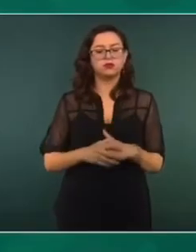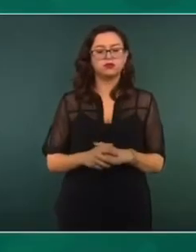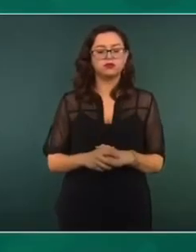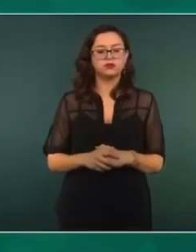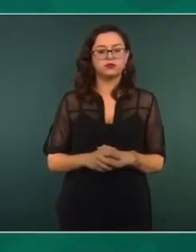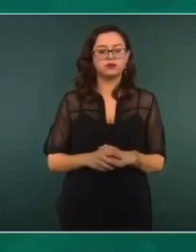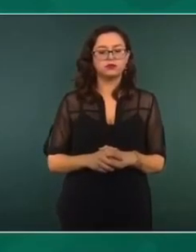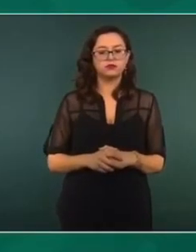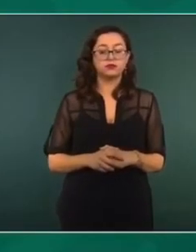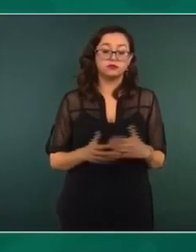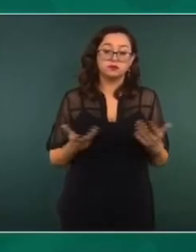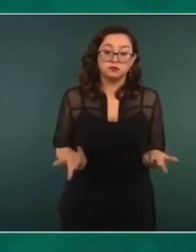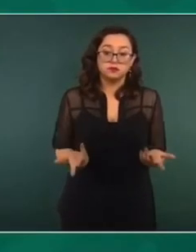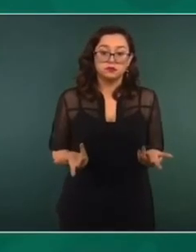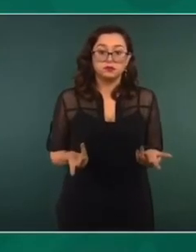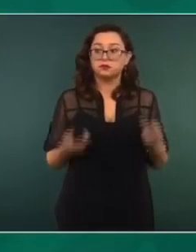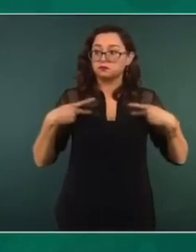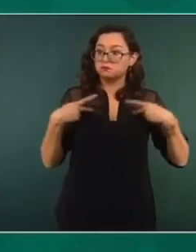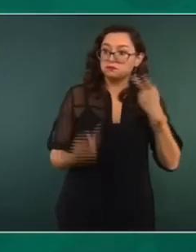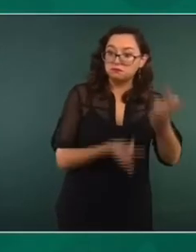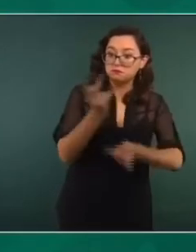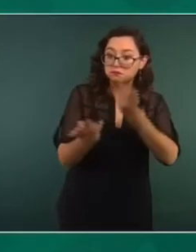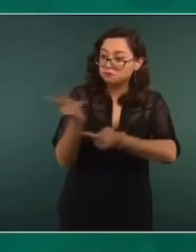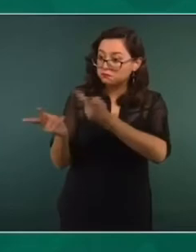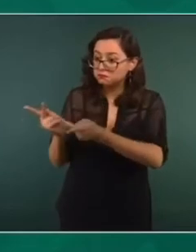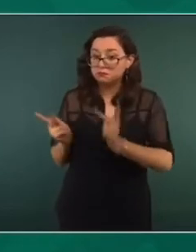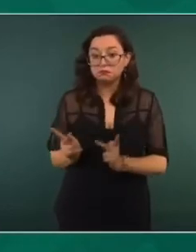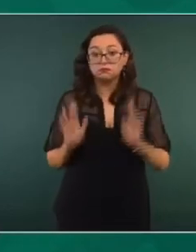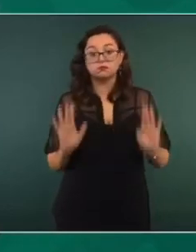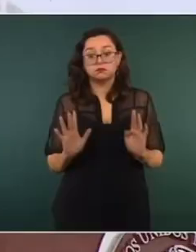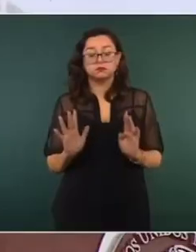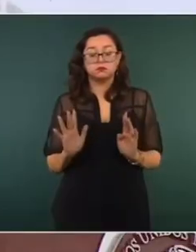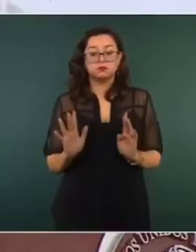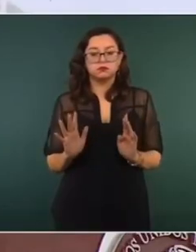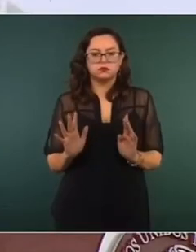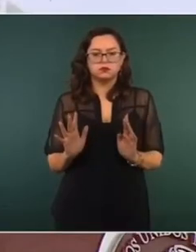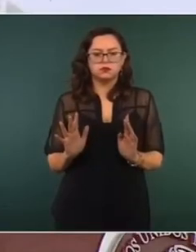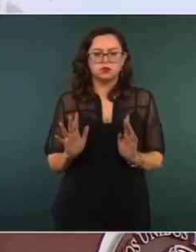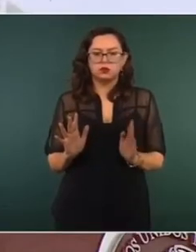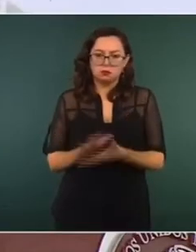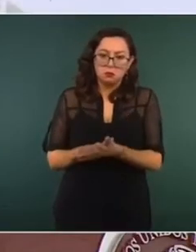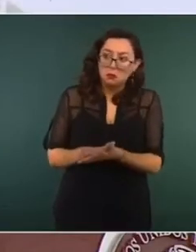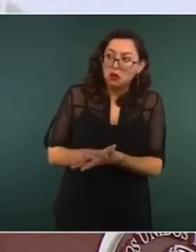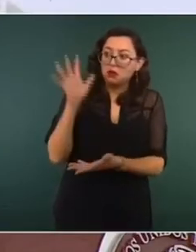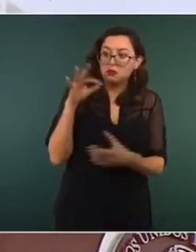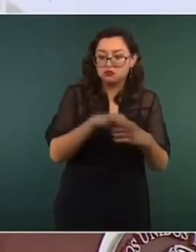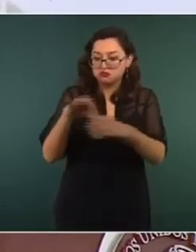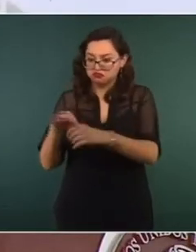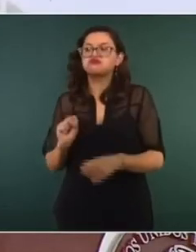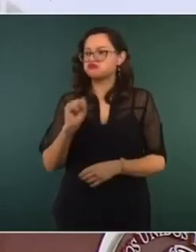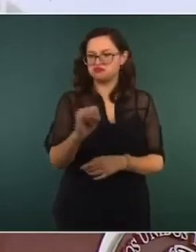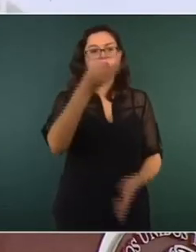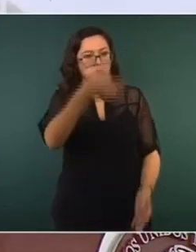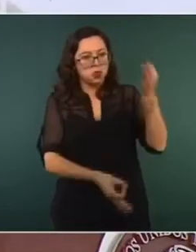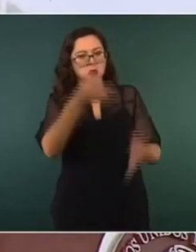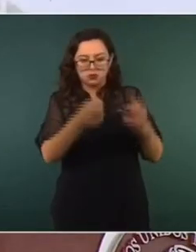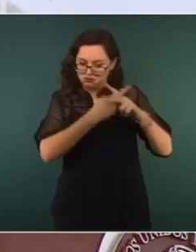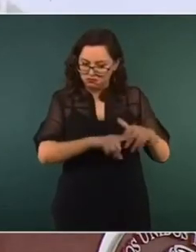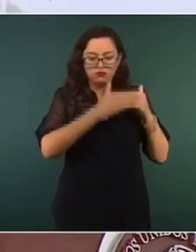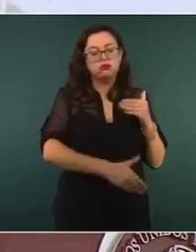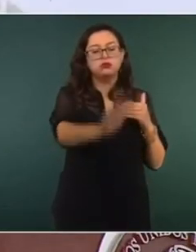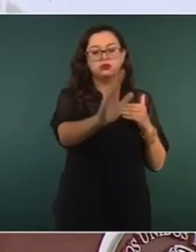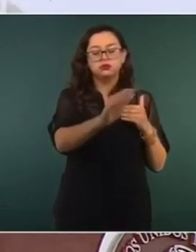nación. Entonces, se hace la consulta y en el caso de que se decida que se inicien procesos,